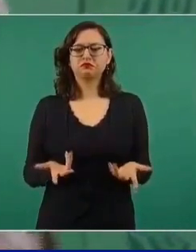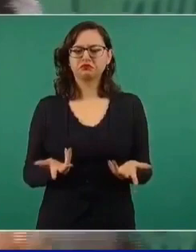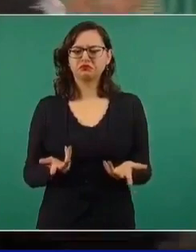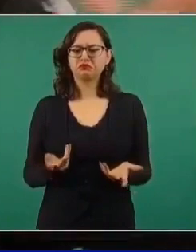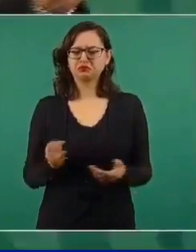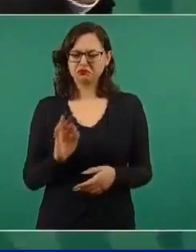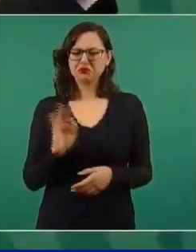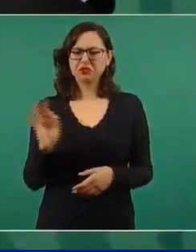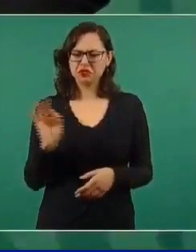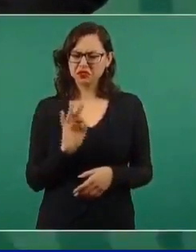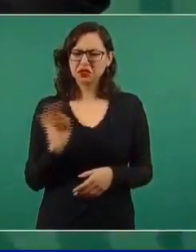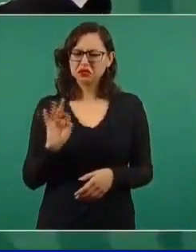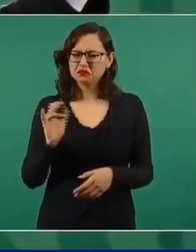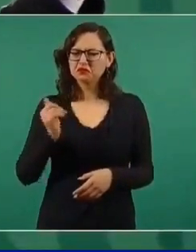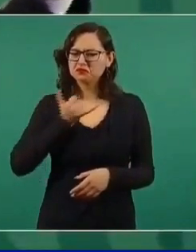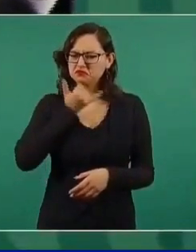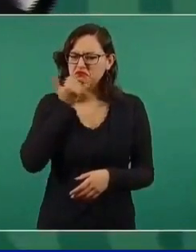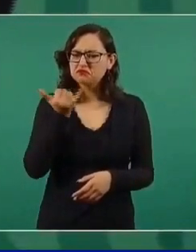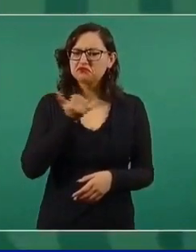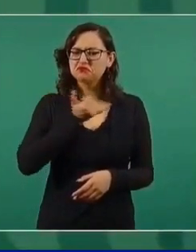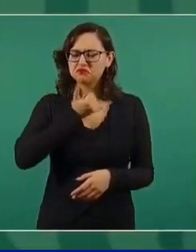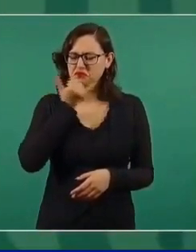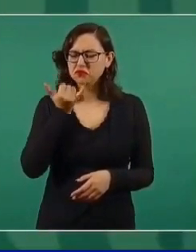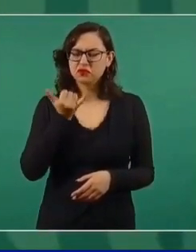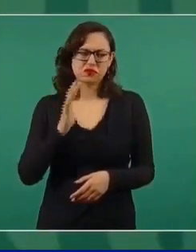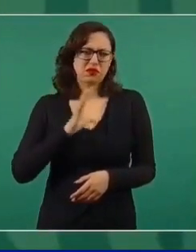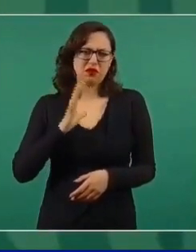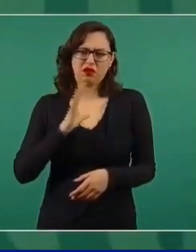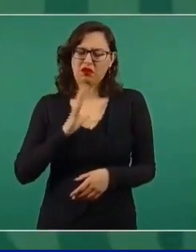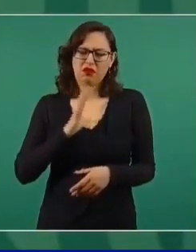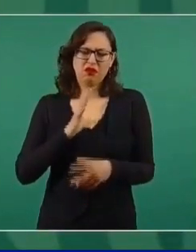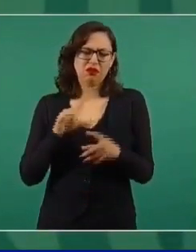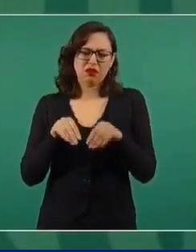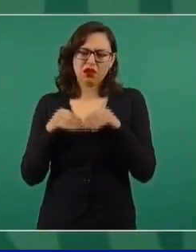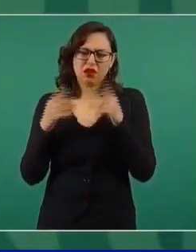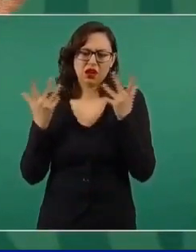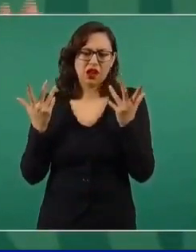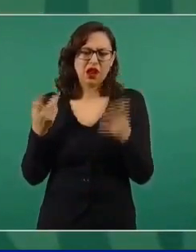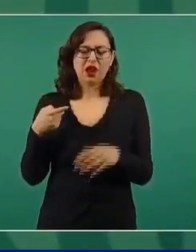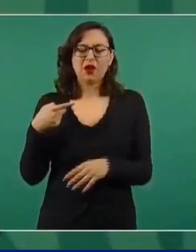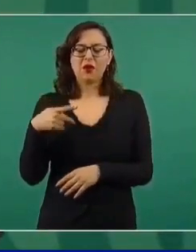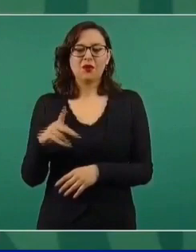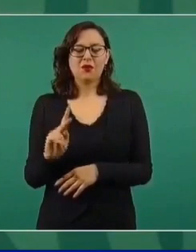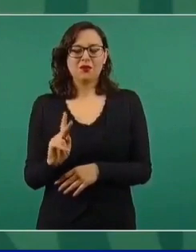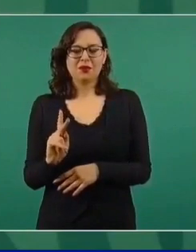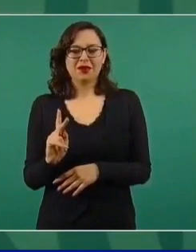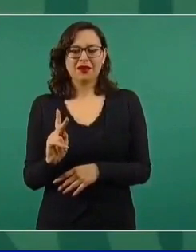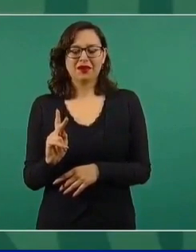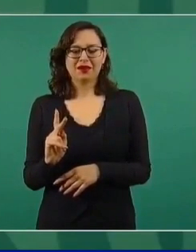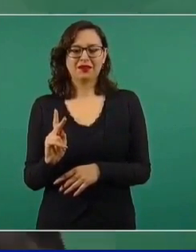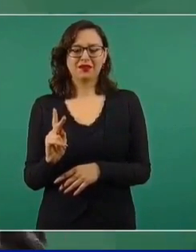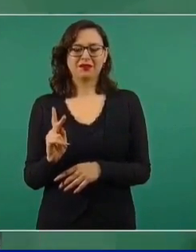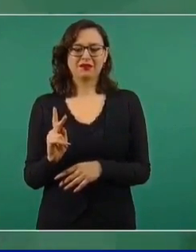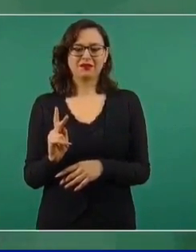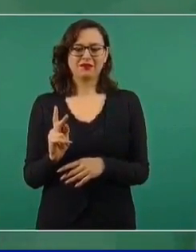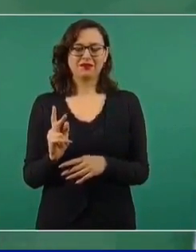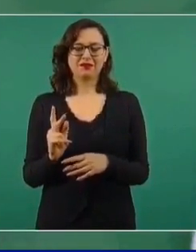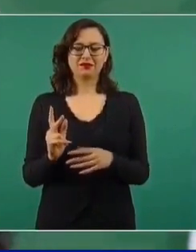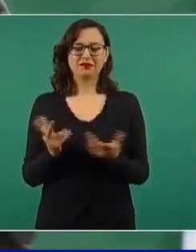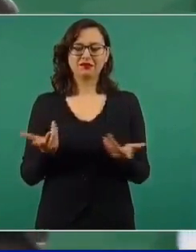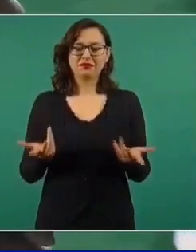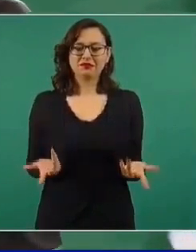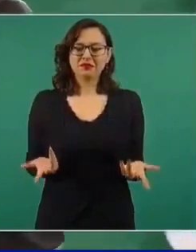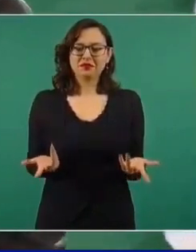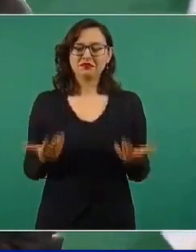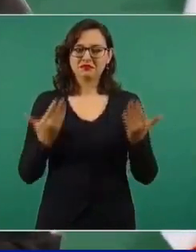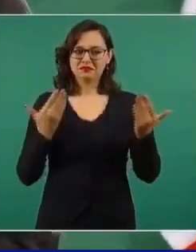vean la trayectoria, porque a lo mejor ni se dieron